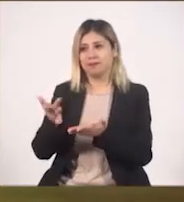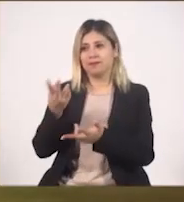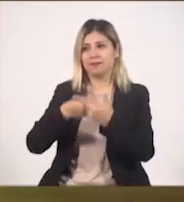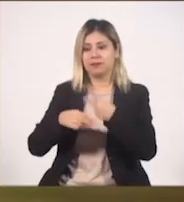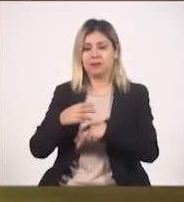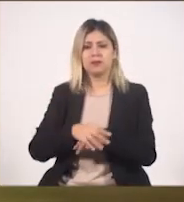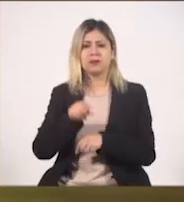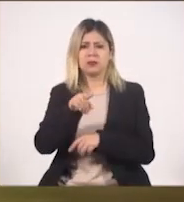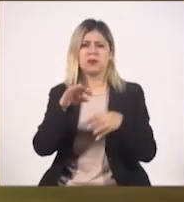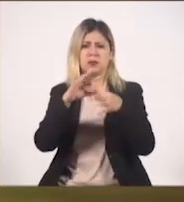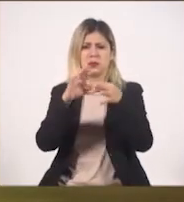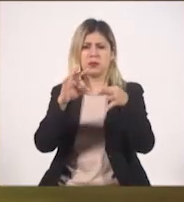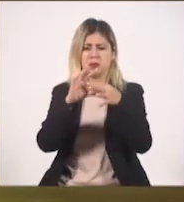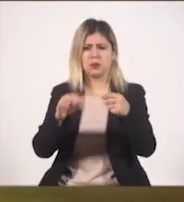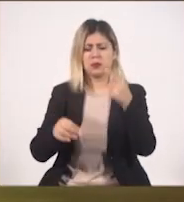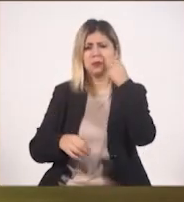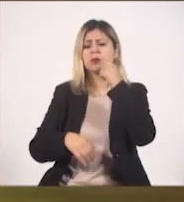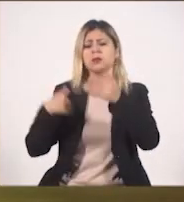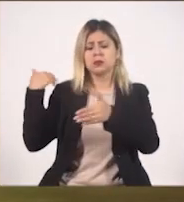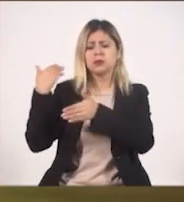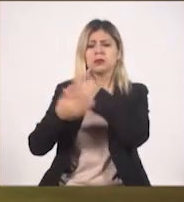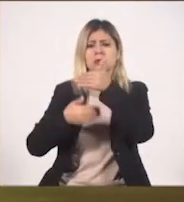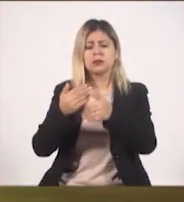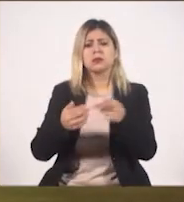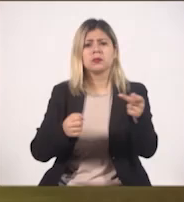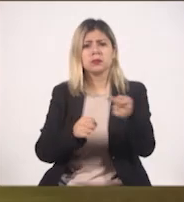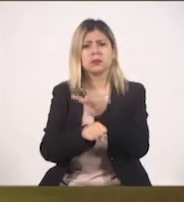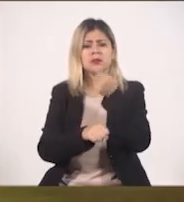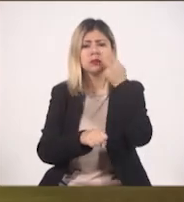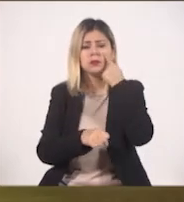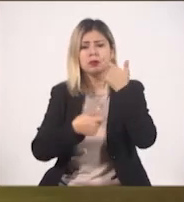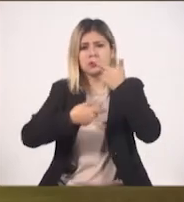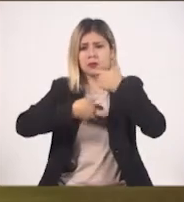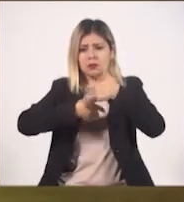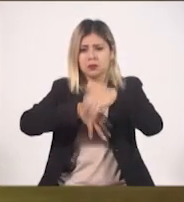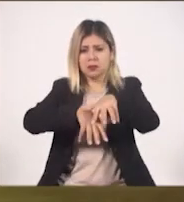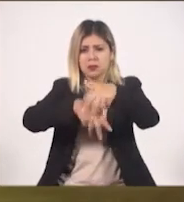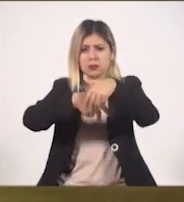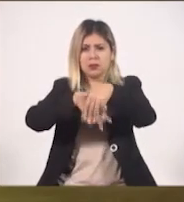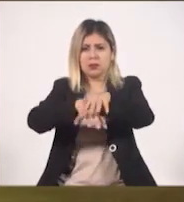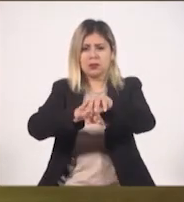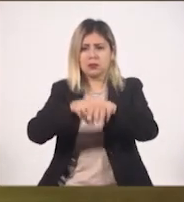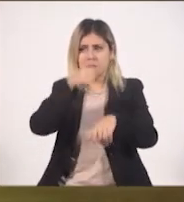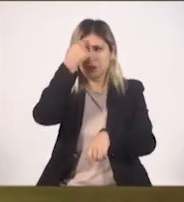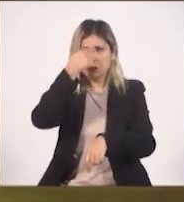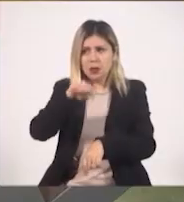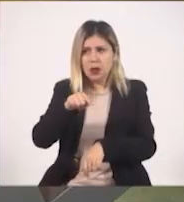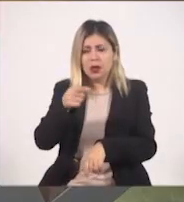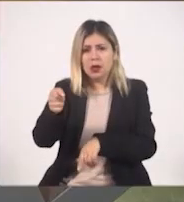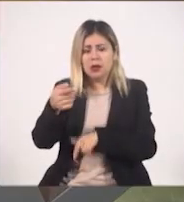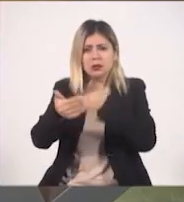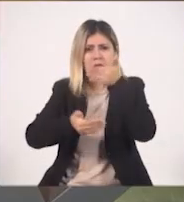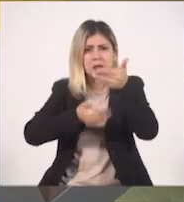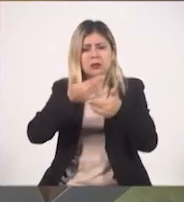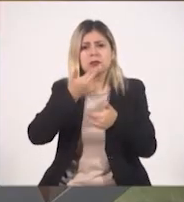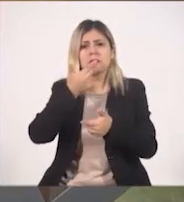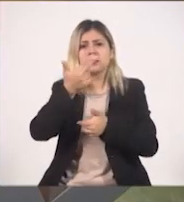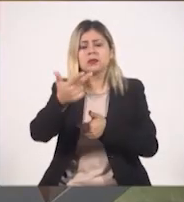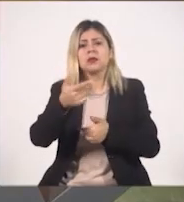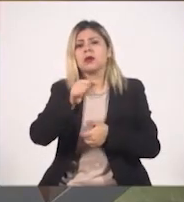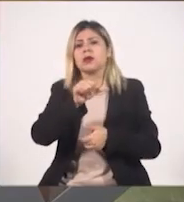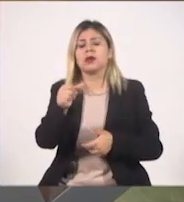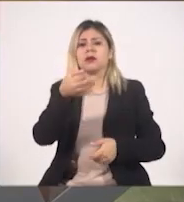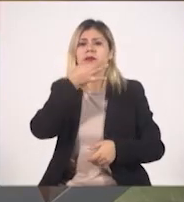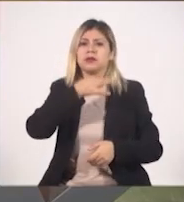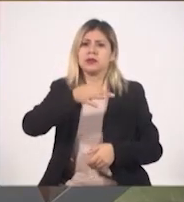Oye, platíquenos, ya arrancaron con un desfile para ir ya calentando el terreno para esas fiestas patrias